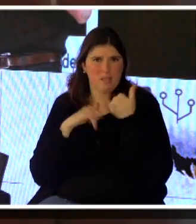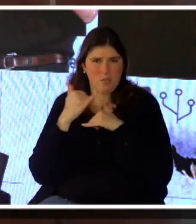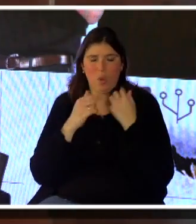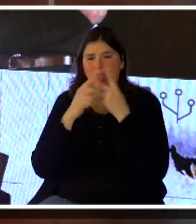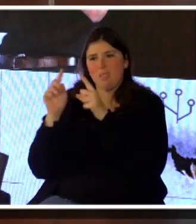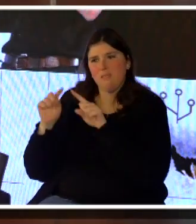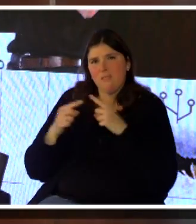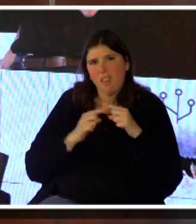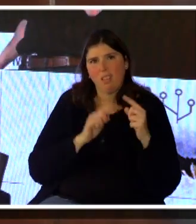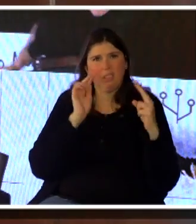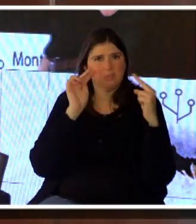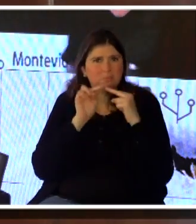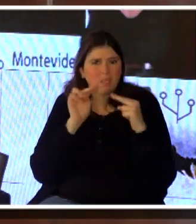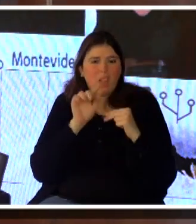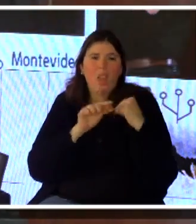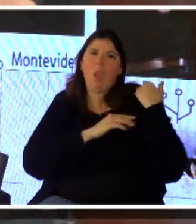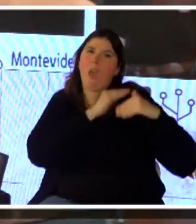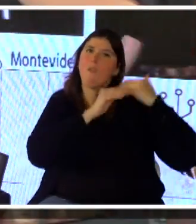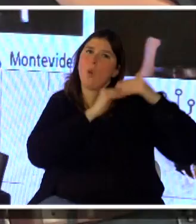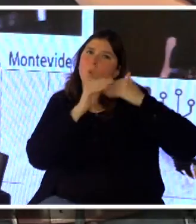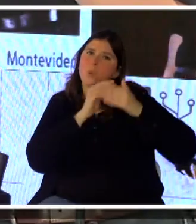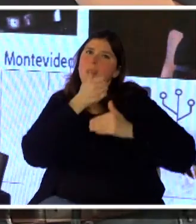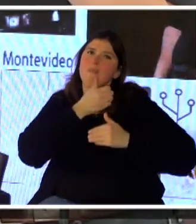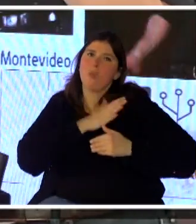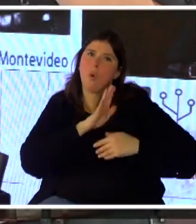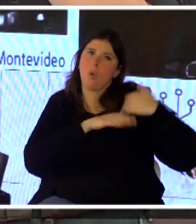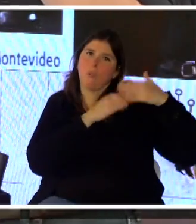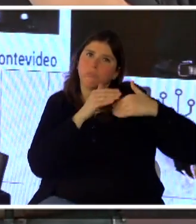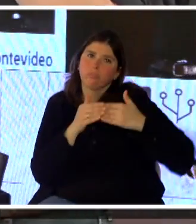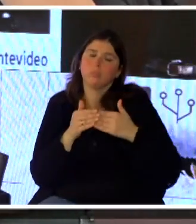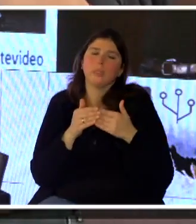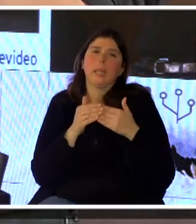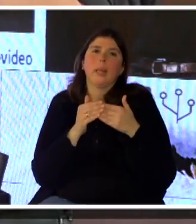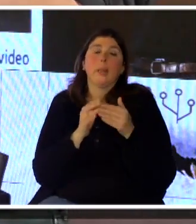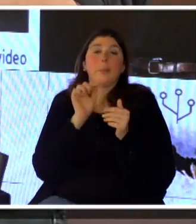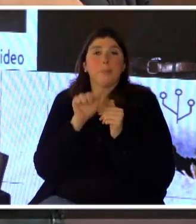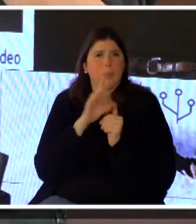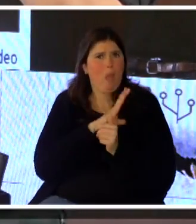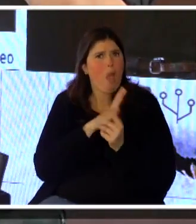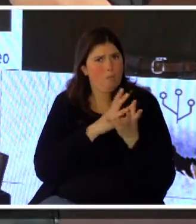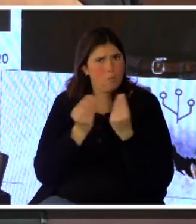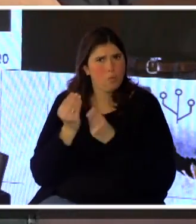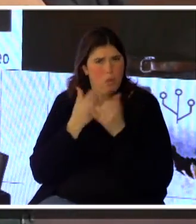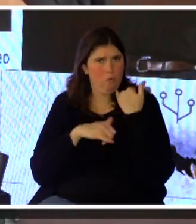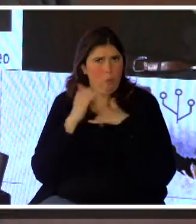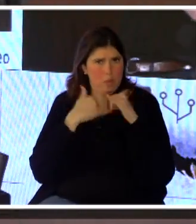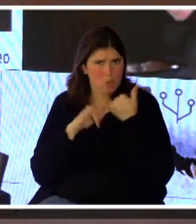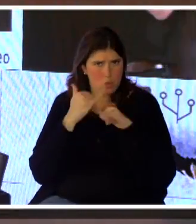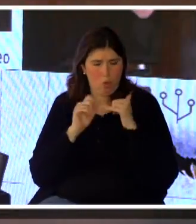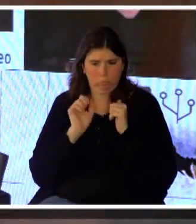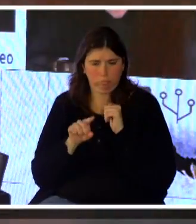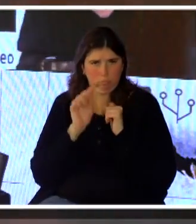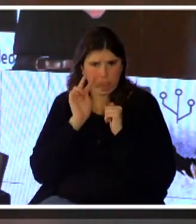su evolución histórica. y hay un montón de información disponible a través de cubos. Más de